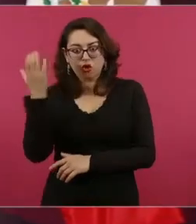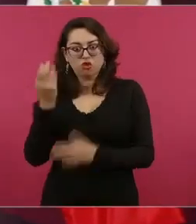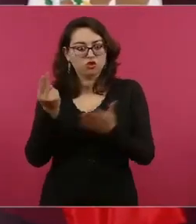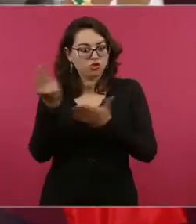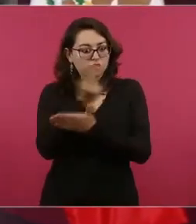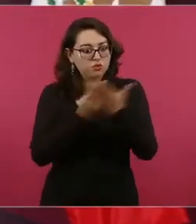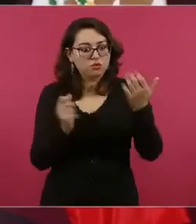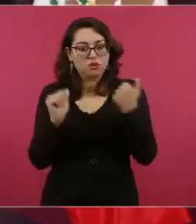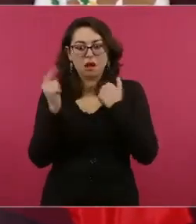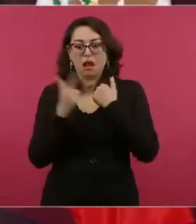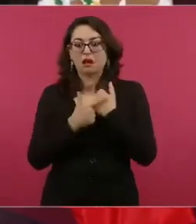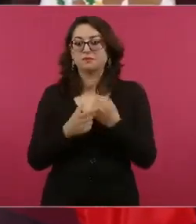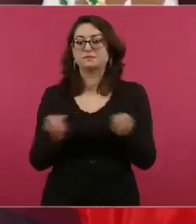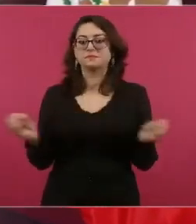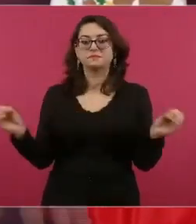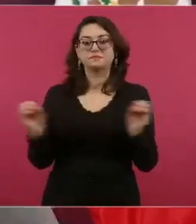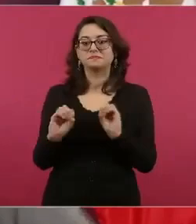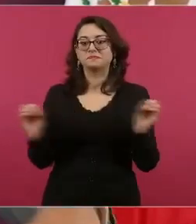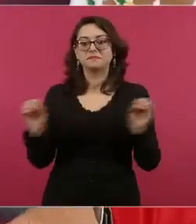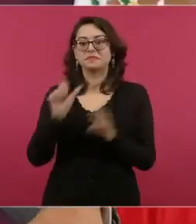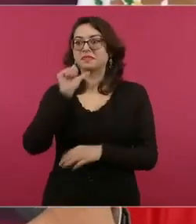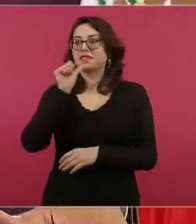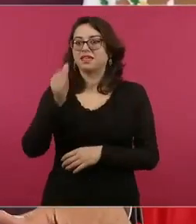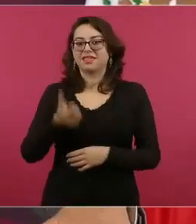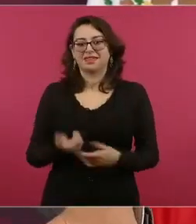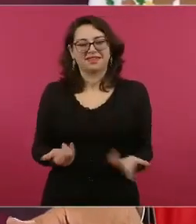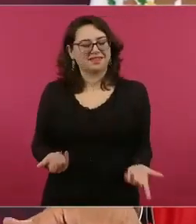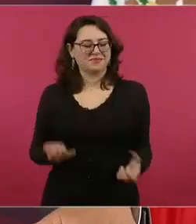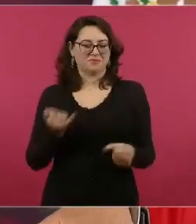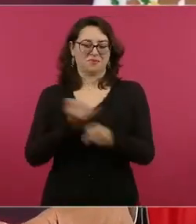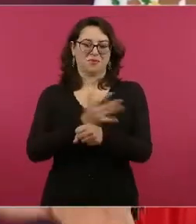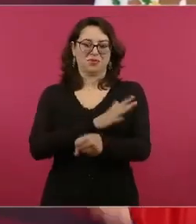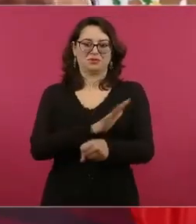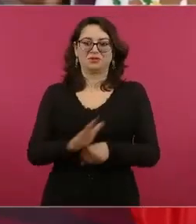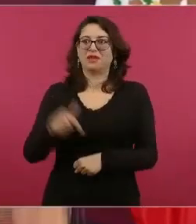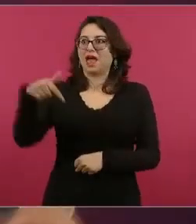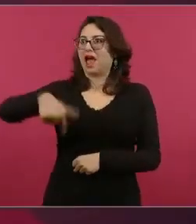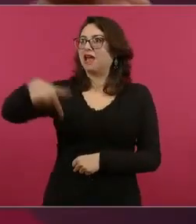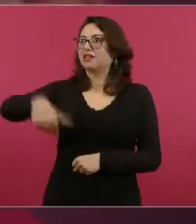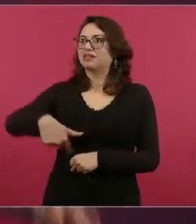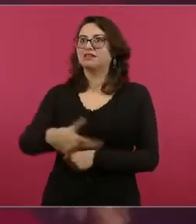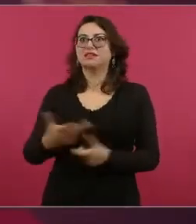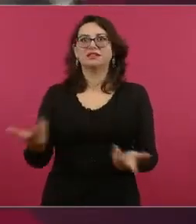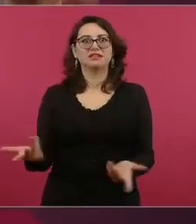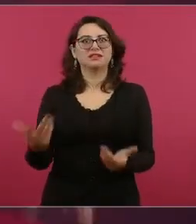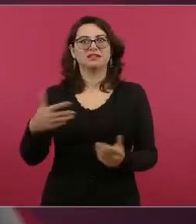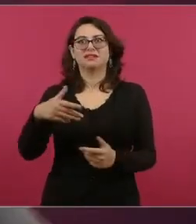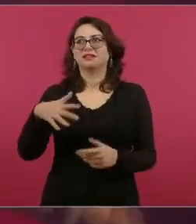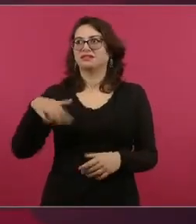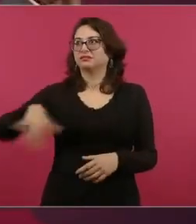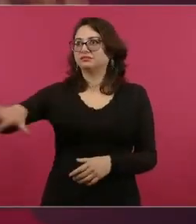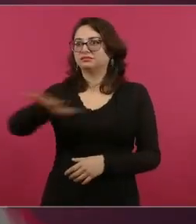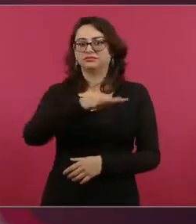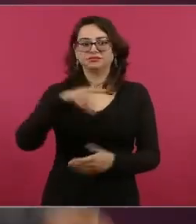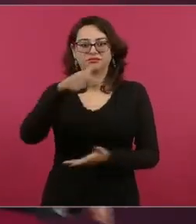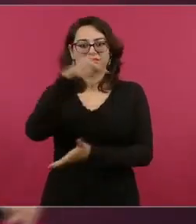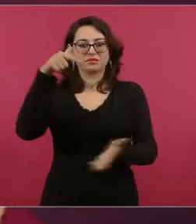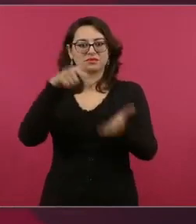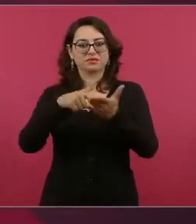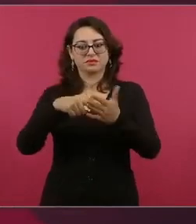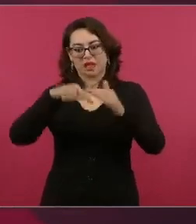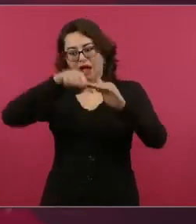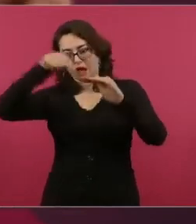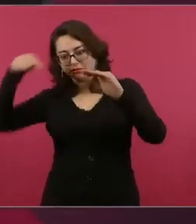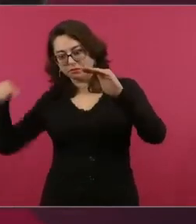Y esto está construido encima de los sitios arqueológicos mexicas,